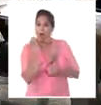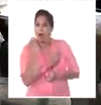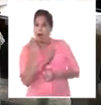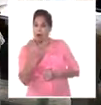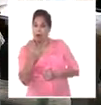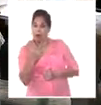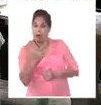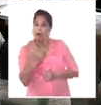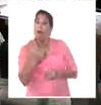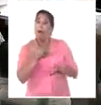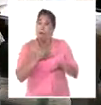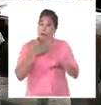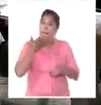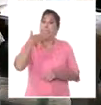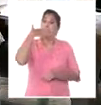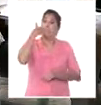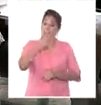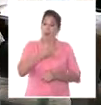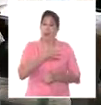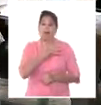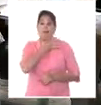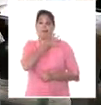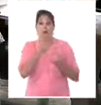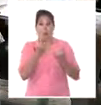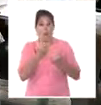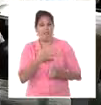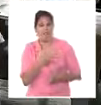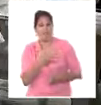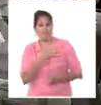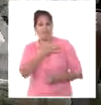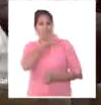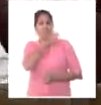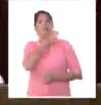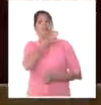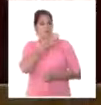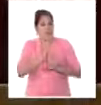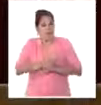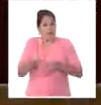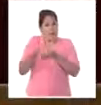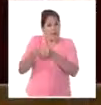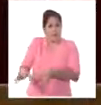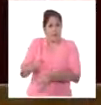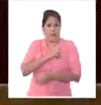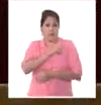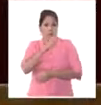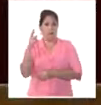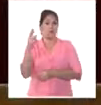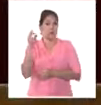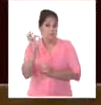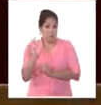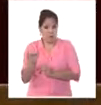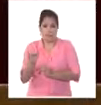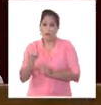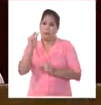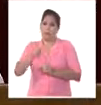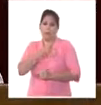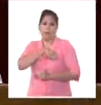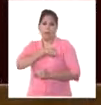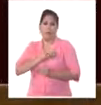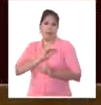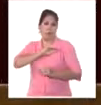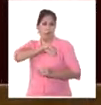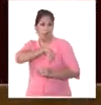había entonces que asfixiarnos económicamente para que de esa asfixia económica se produjera el desencanto, la ruptura,